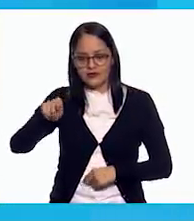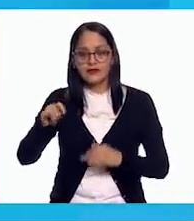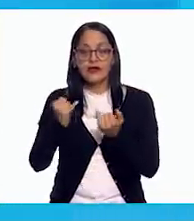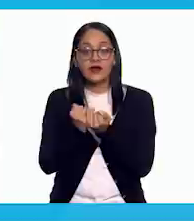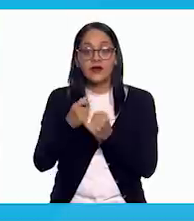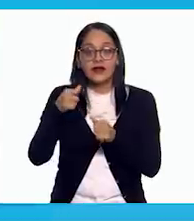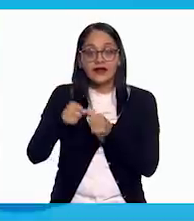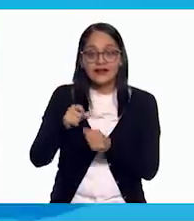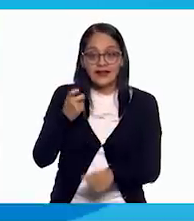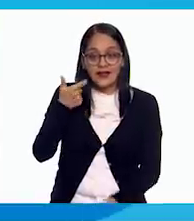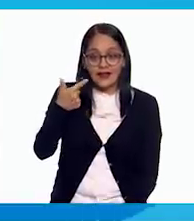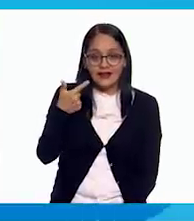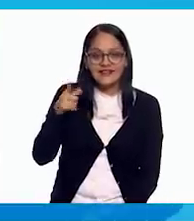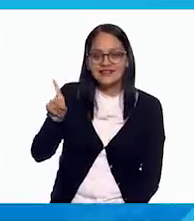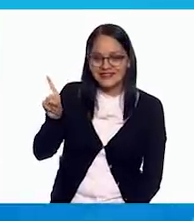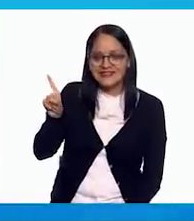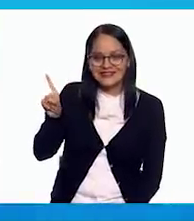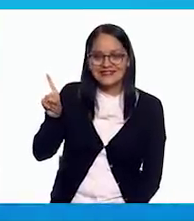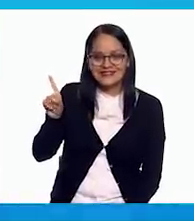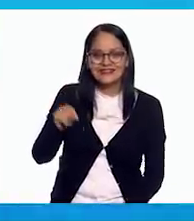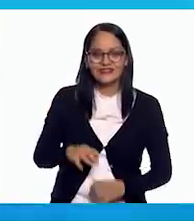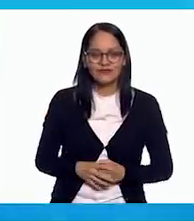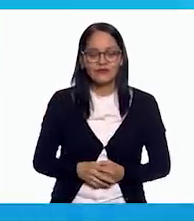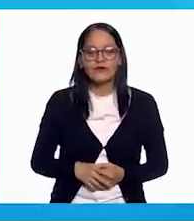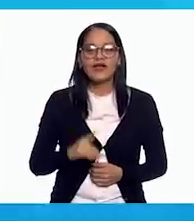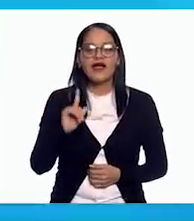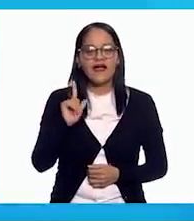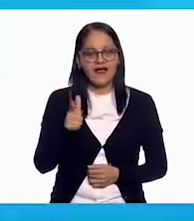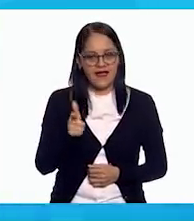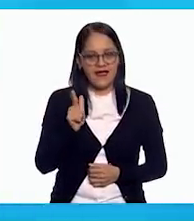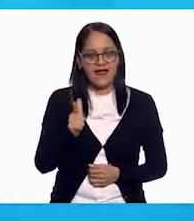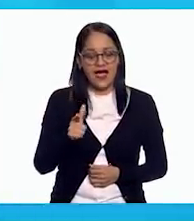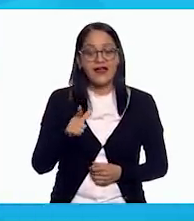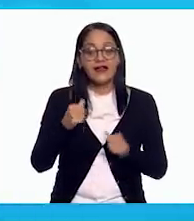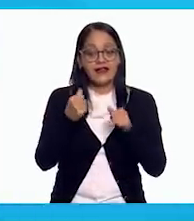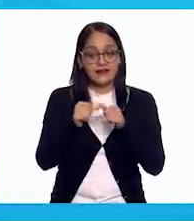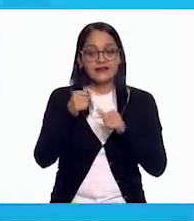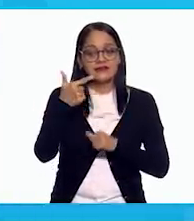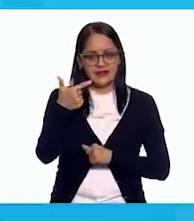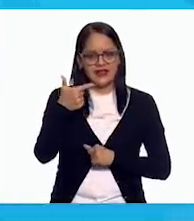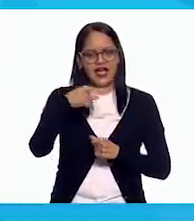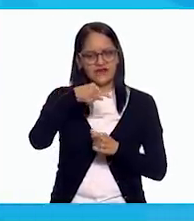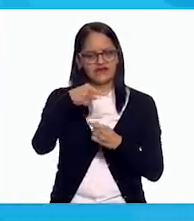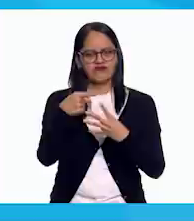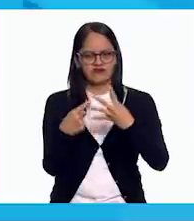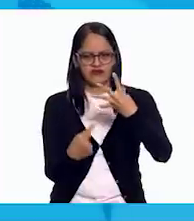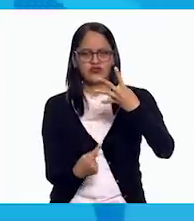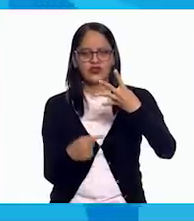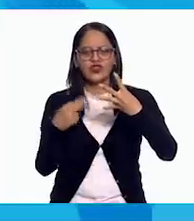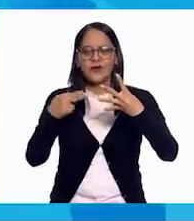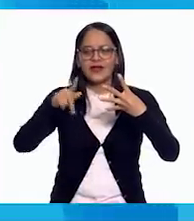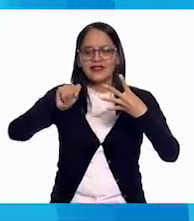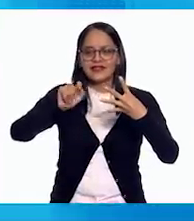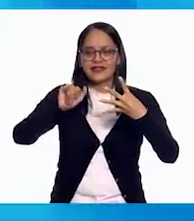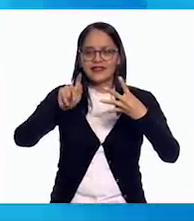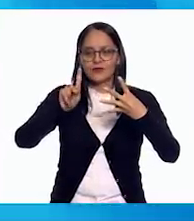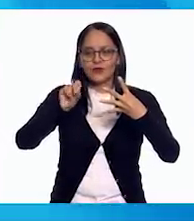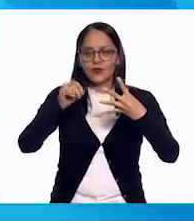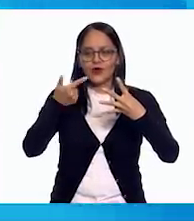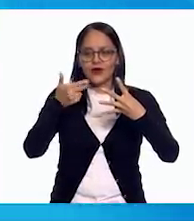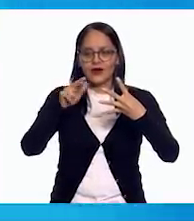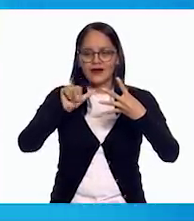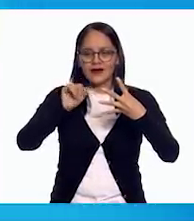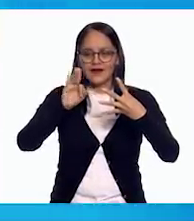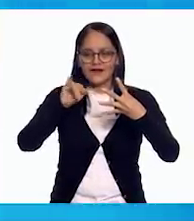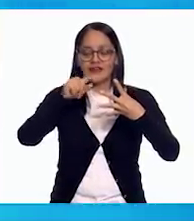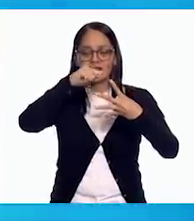la G que ella vio. Ah, estas son las distintas o algunas de las tipografías que existen para escribir